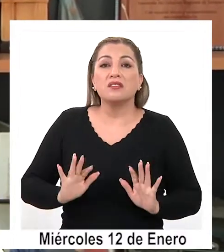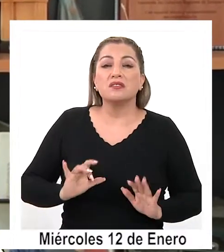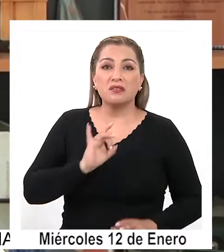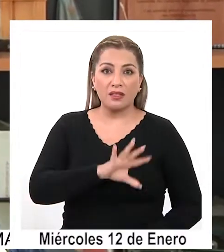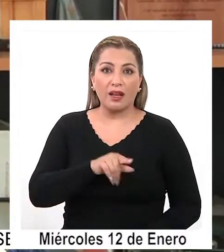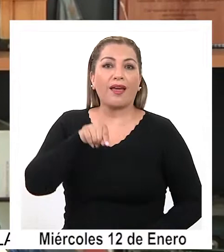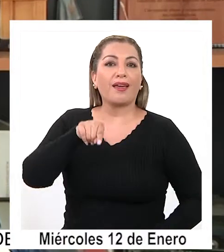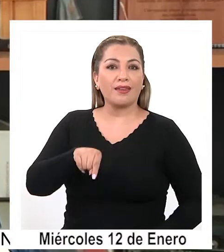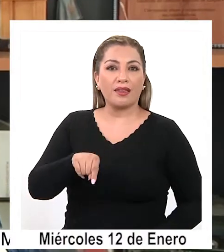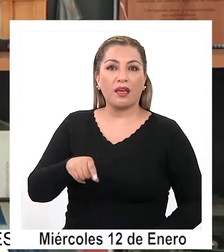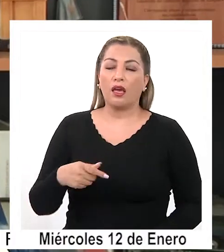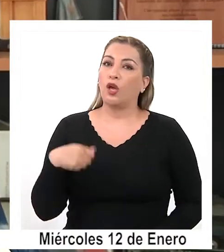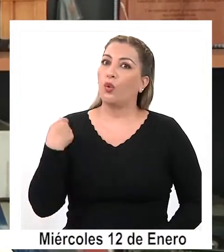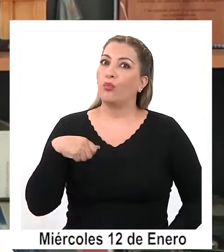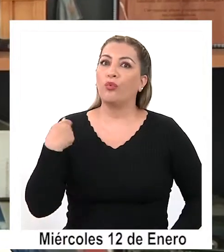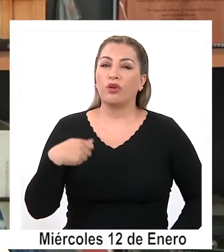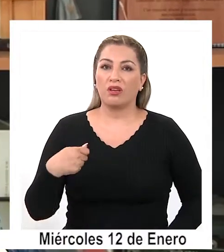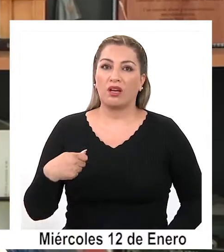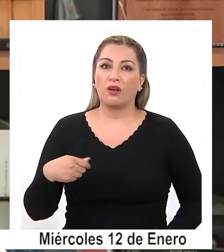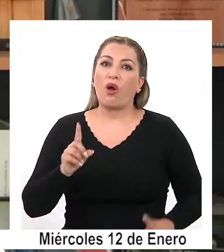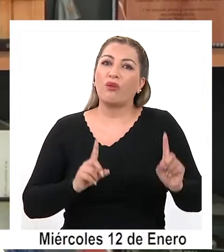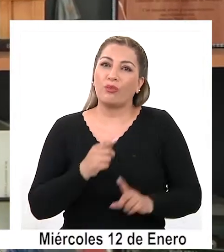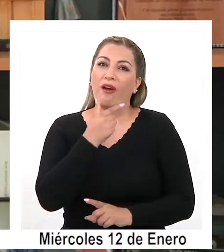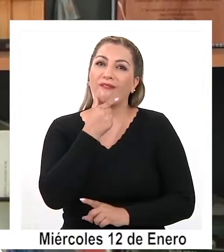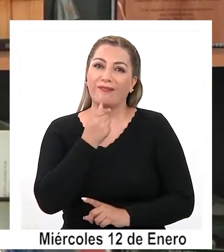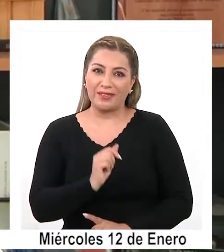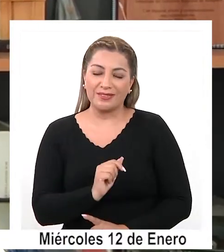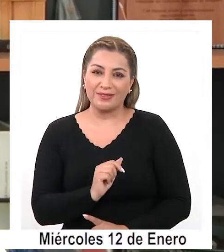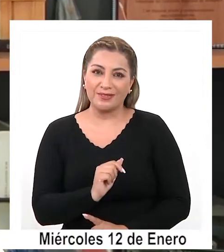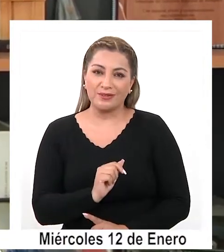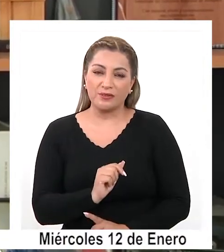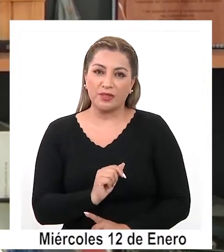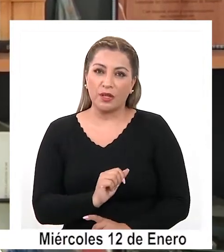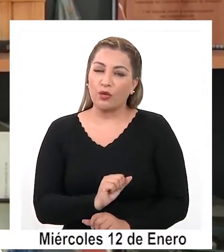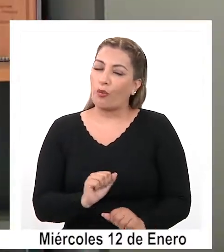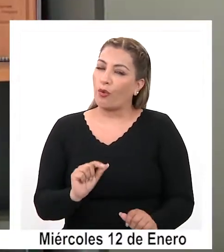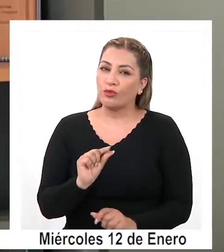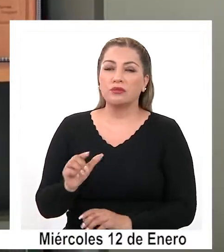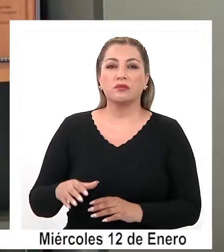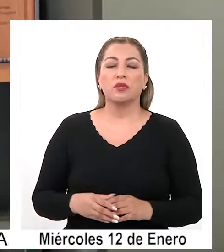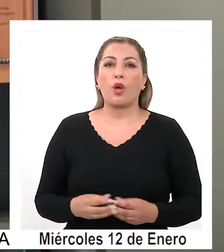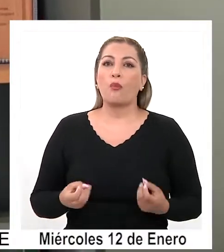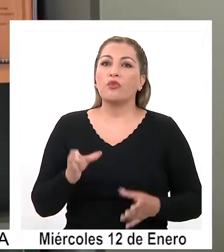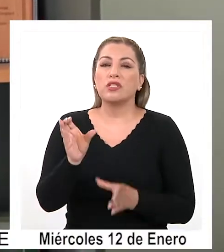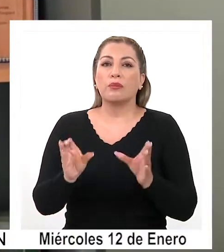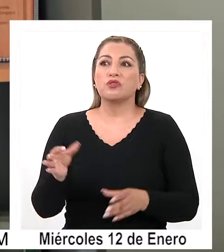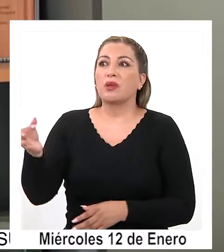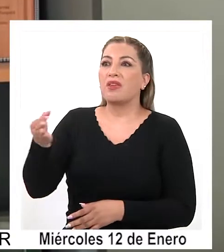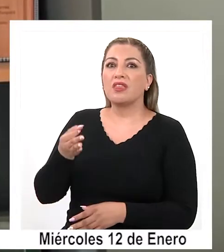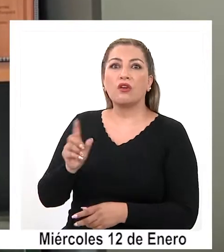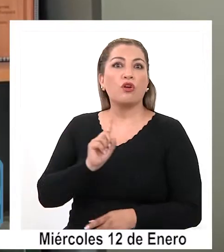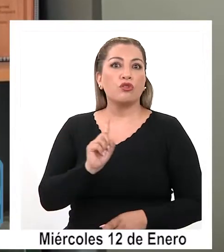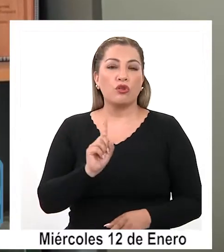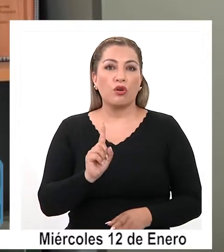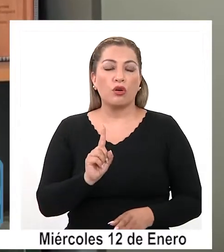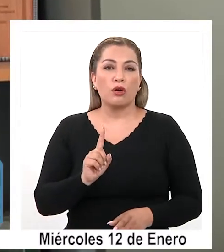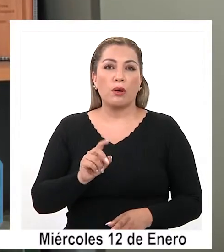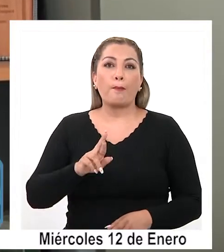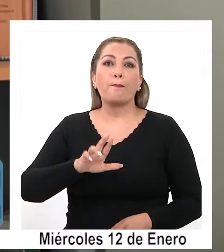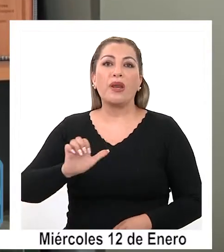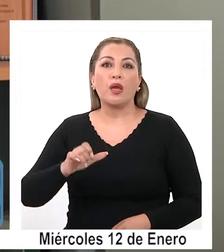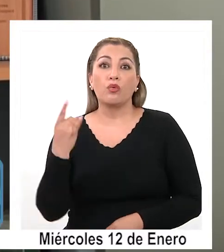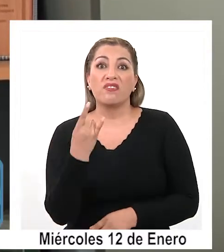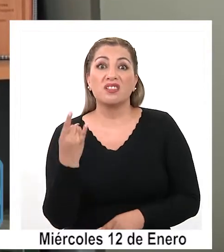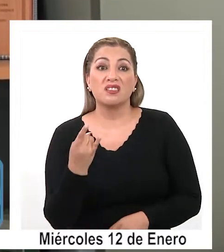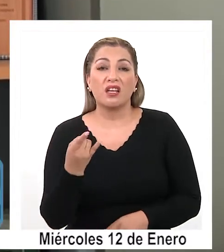aquí sigue siendo muy caro, pero por lo menos tengo algunas facilidades, pero tampoco mucho. Hubo mucha gente que a mí me dijo, no, si tú no haces preu te va ir mal,